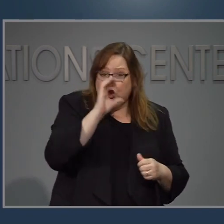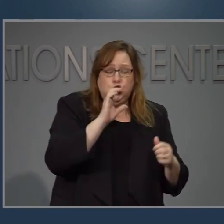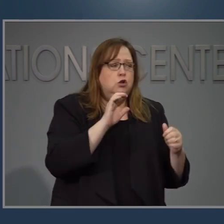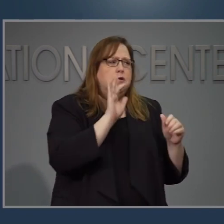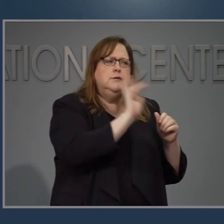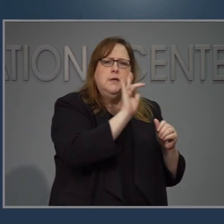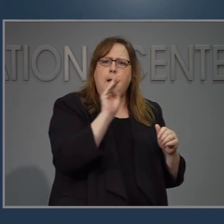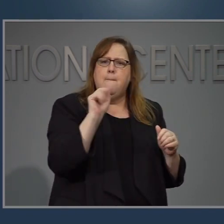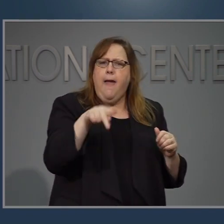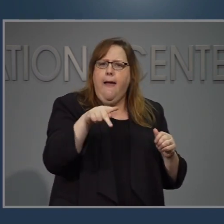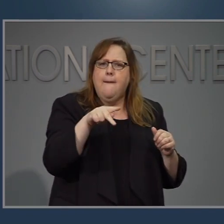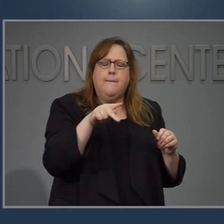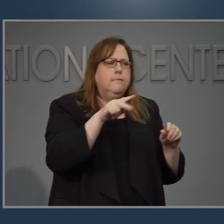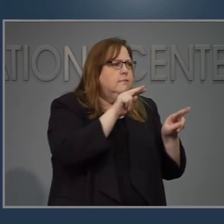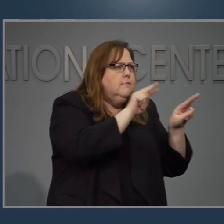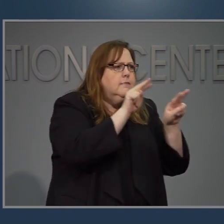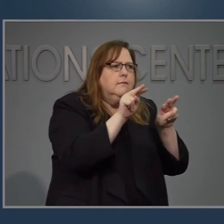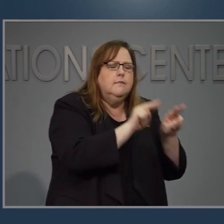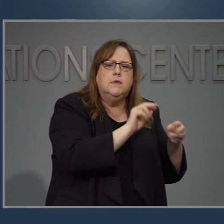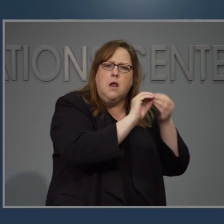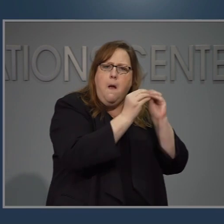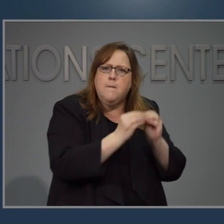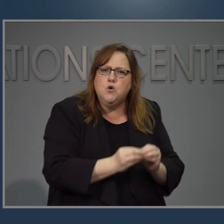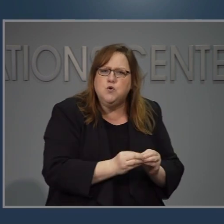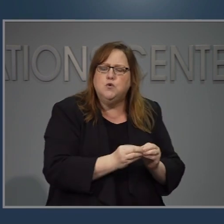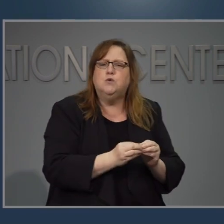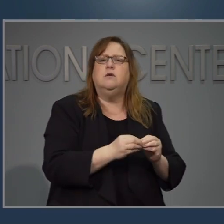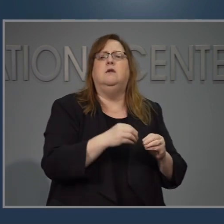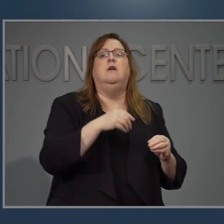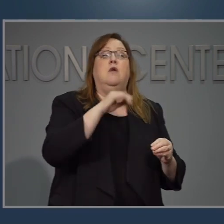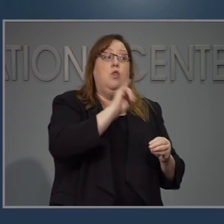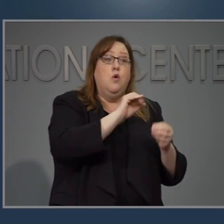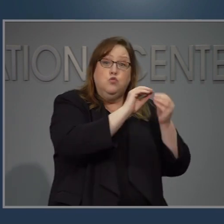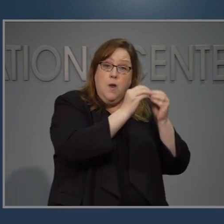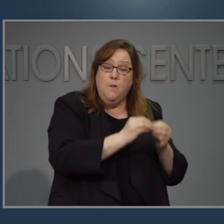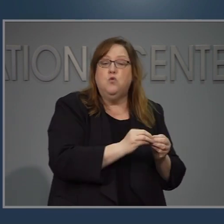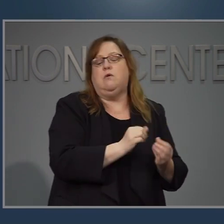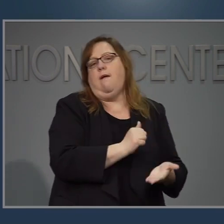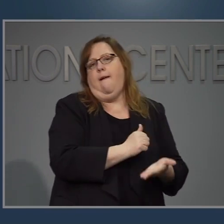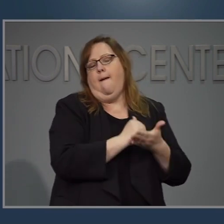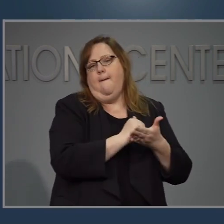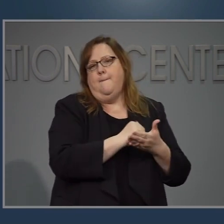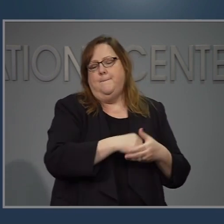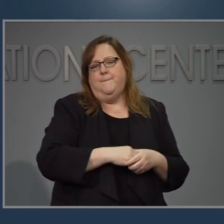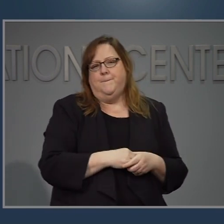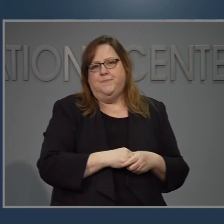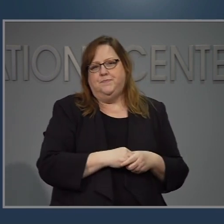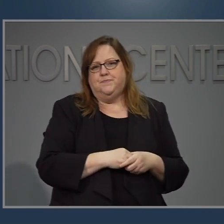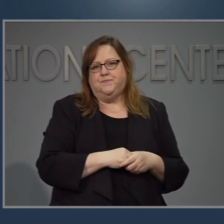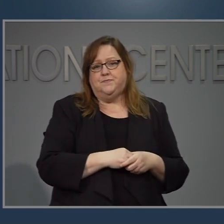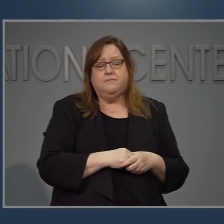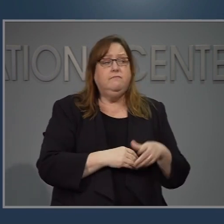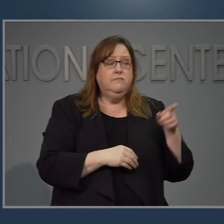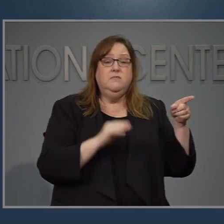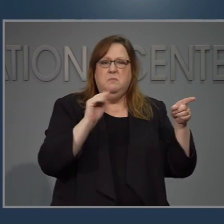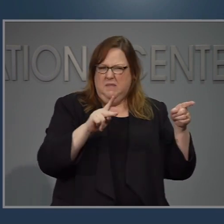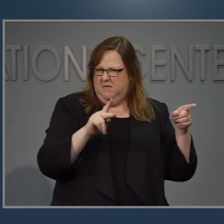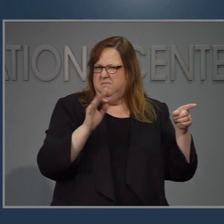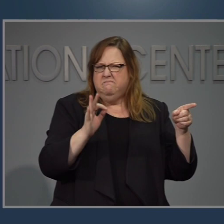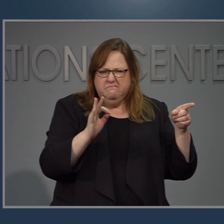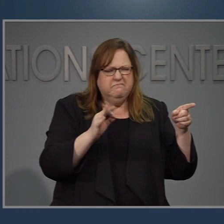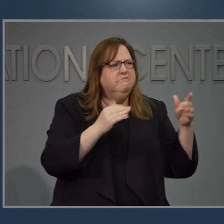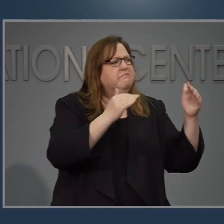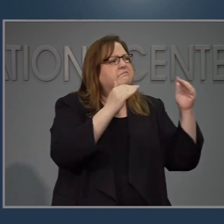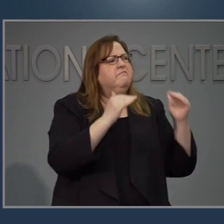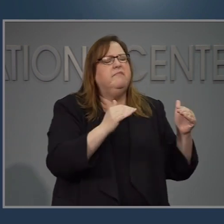estamos tomando en cuenta para tomar las decisiones para relajar las medidas. y para reducir la velocidad